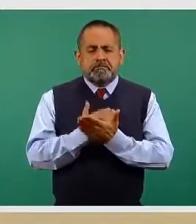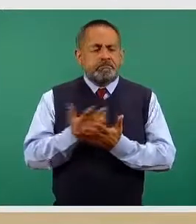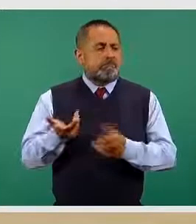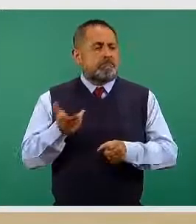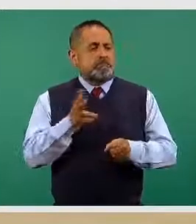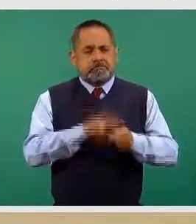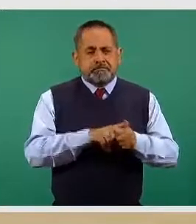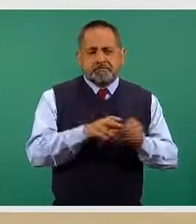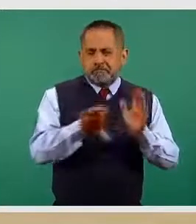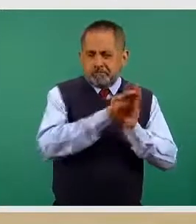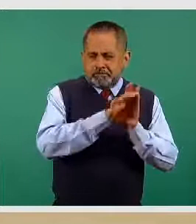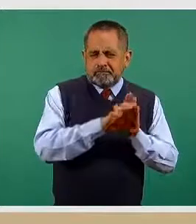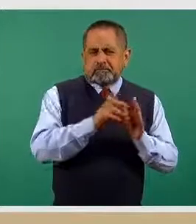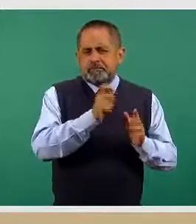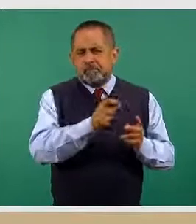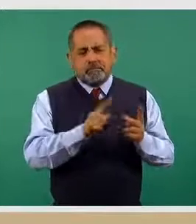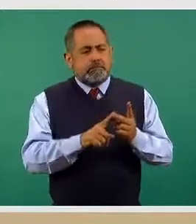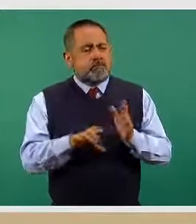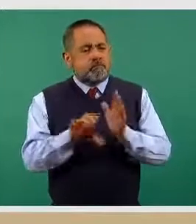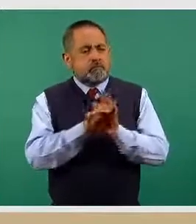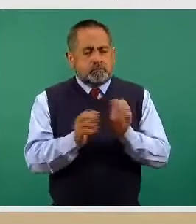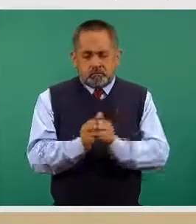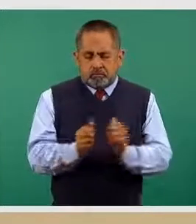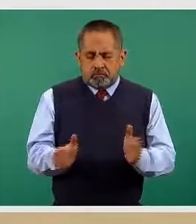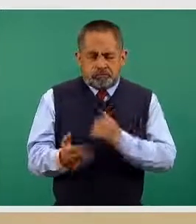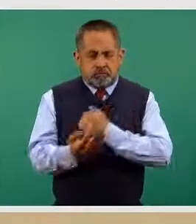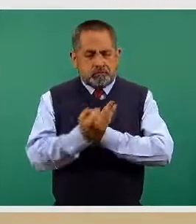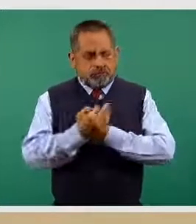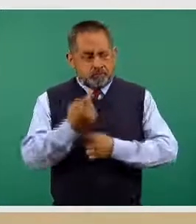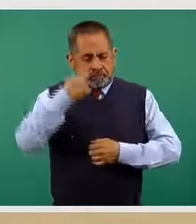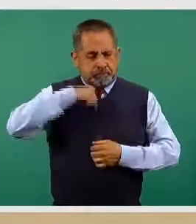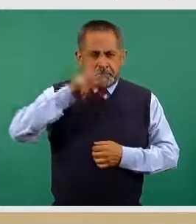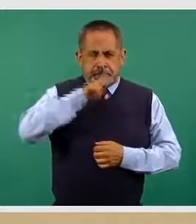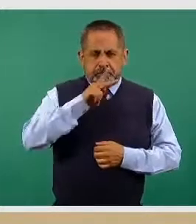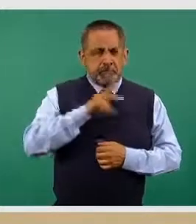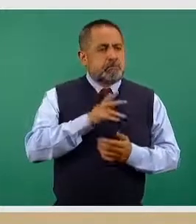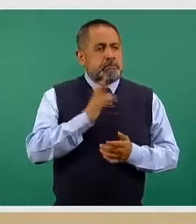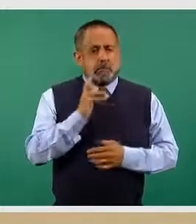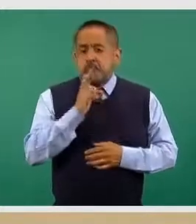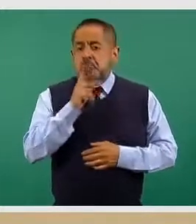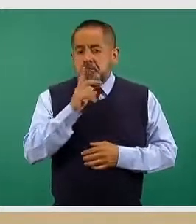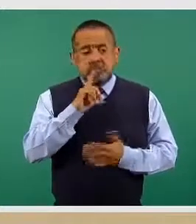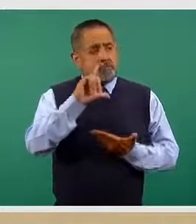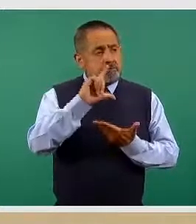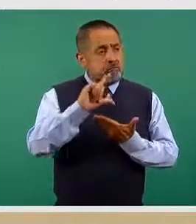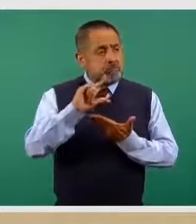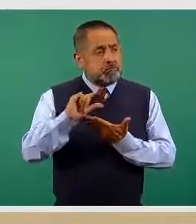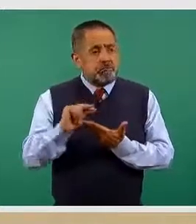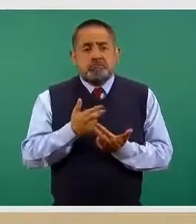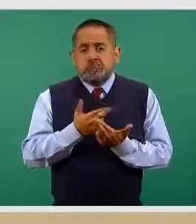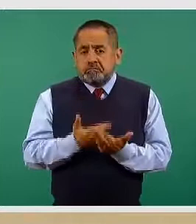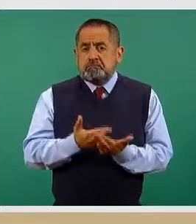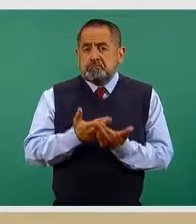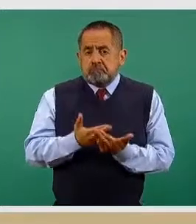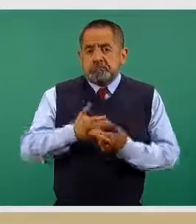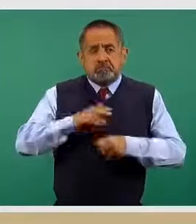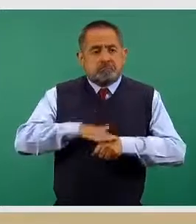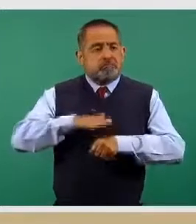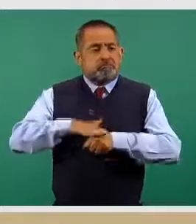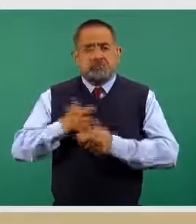de camas generales y de camas con respirador mecánico va disminuyendo y actualmente, como podemos observar, ya